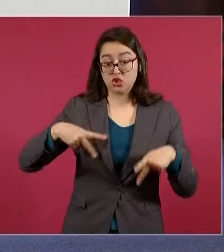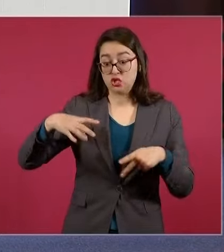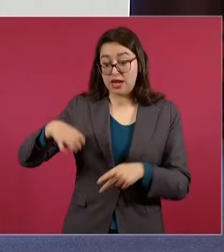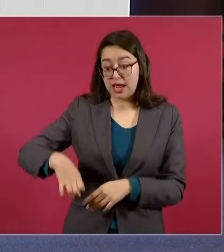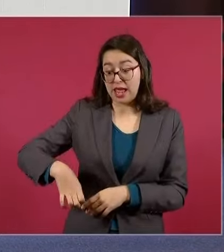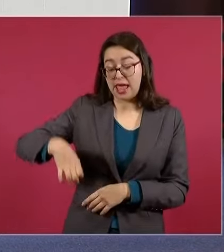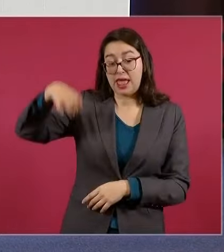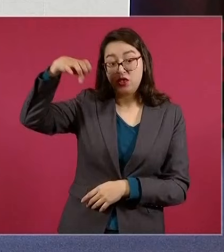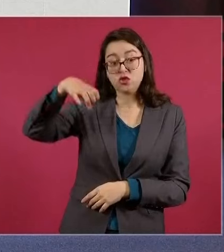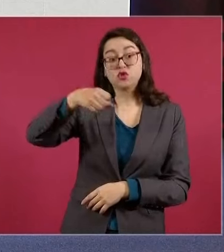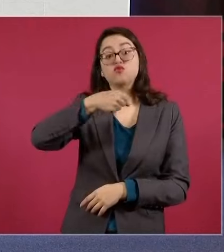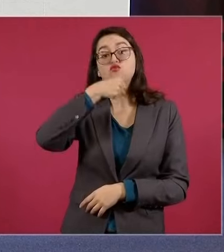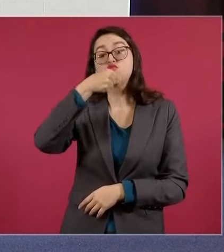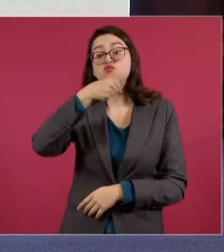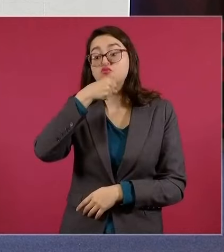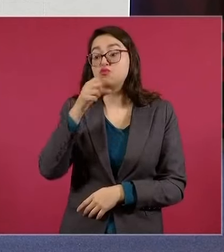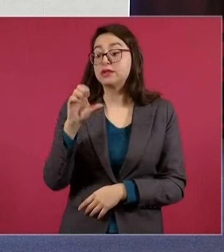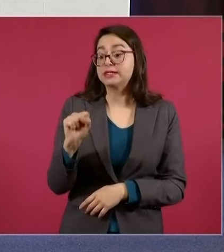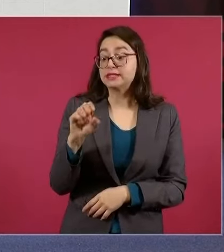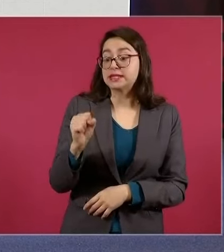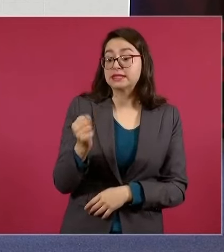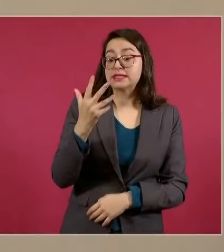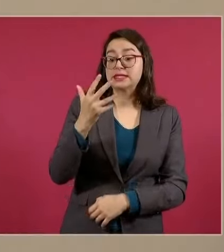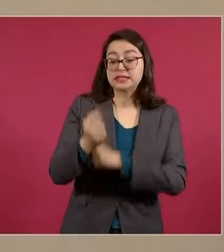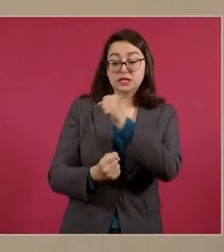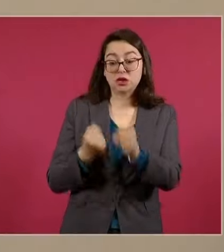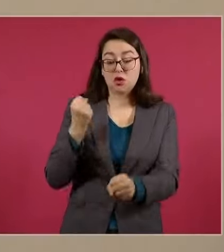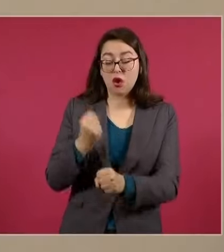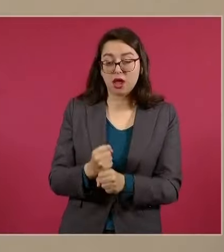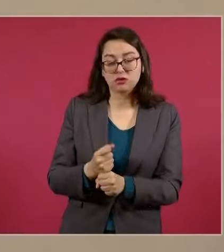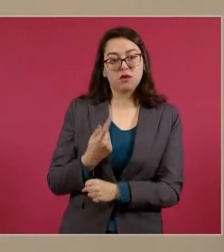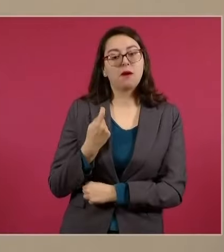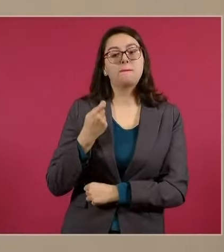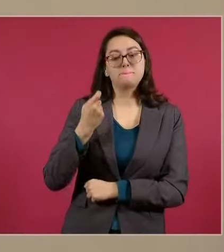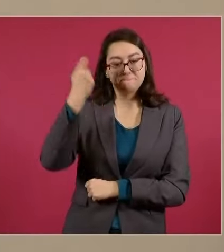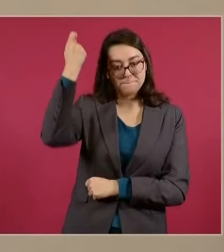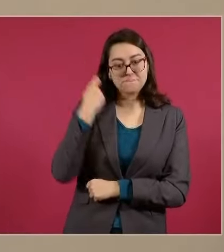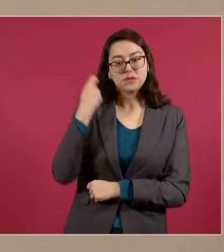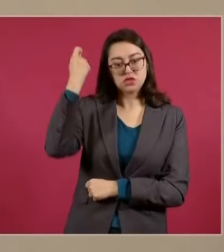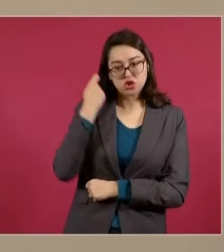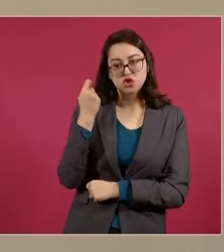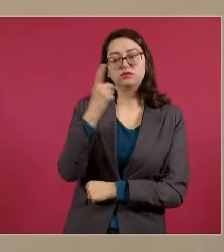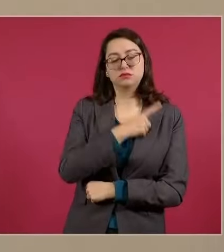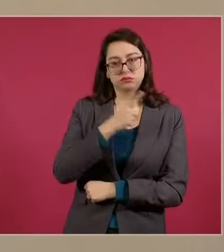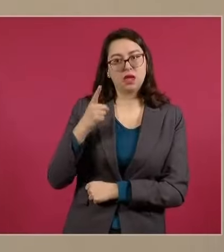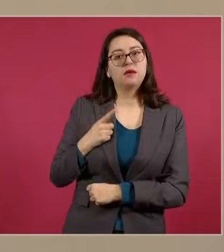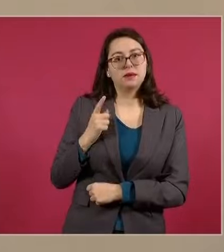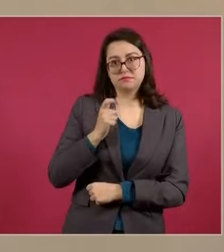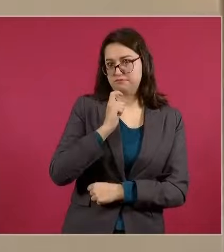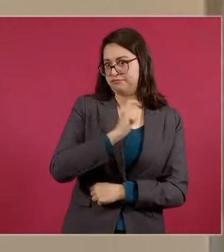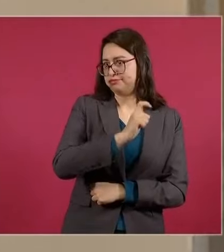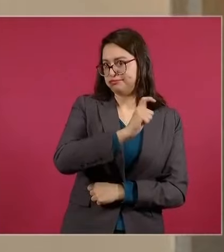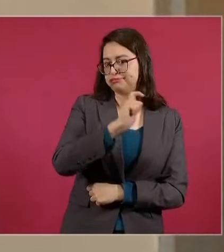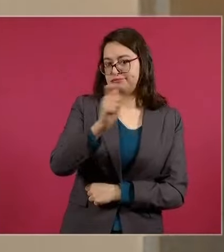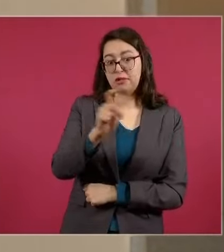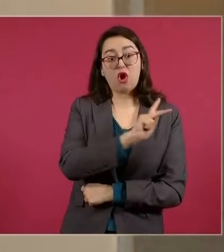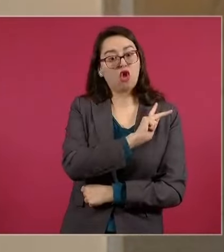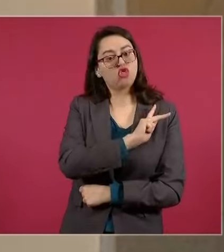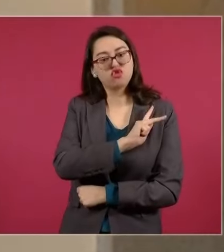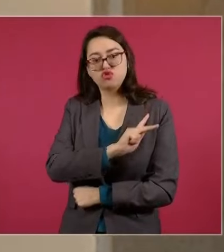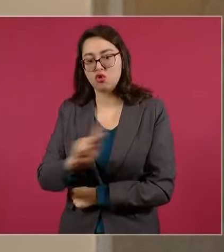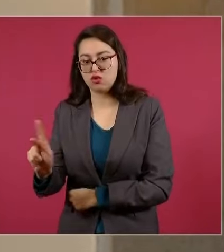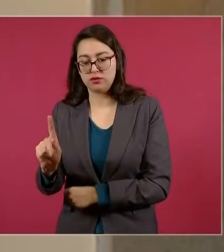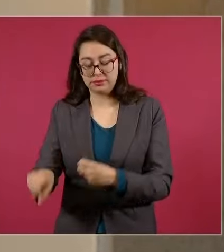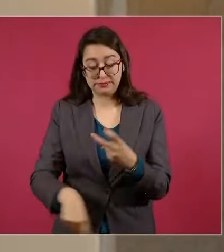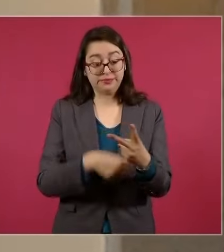contributiva a partir de los 65 años de edad. Hay una segunda reforma para proteger a